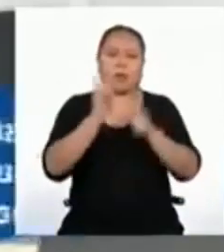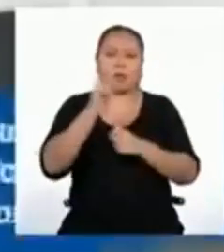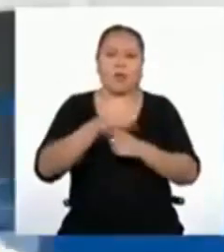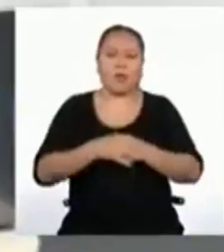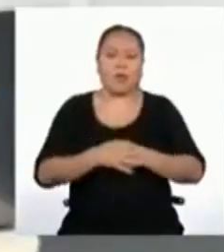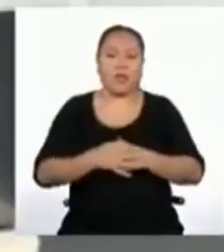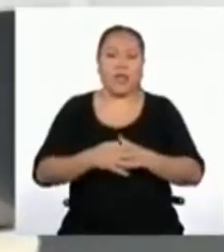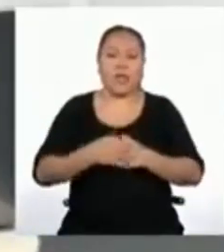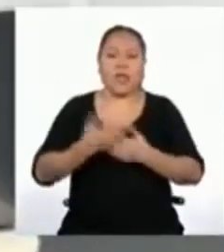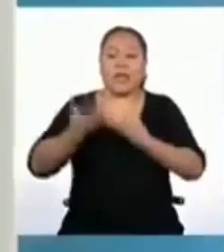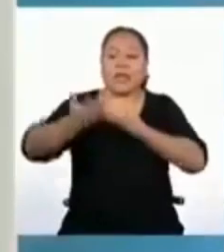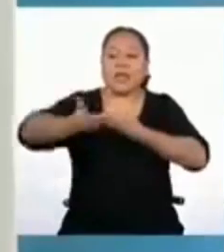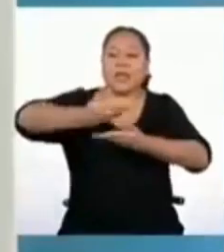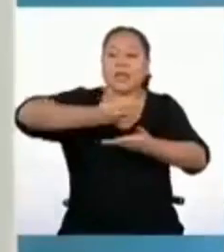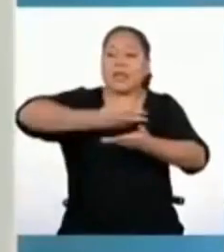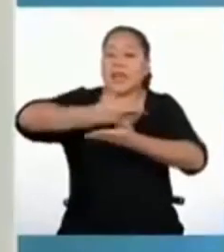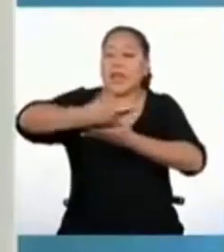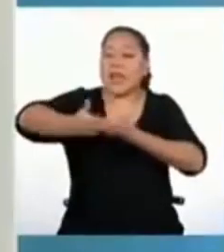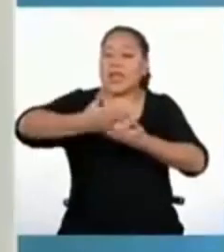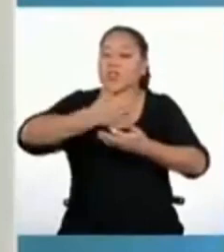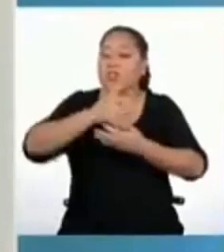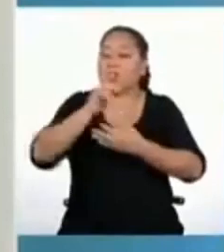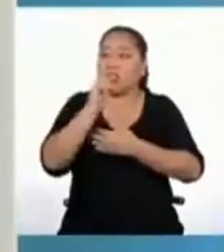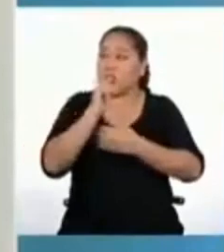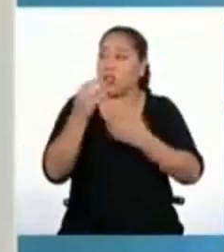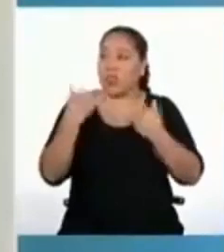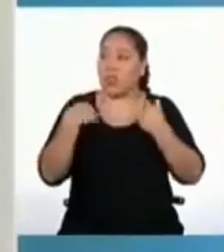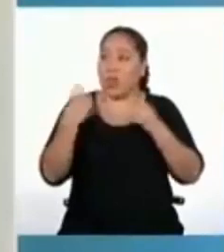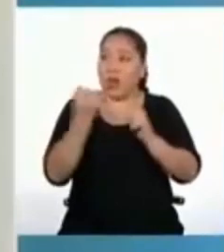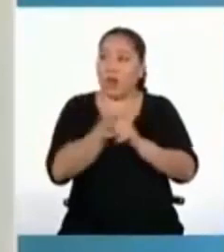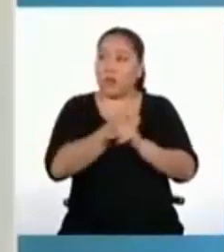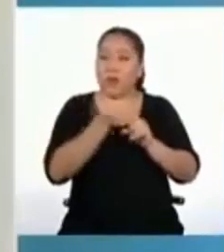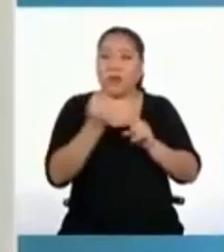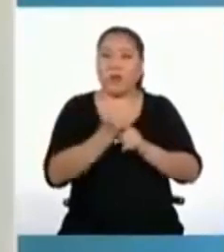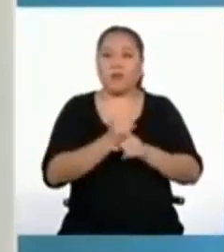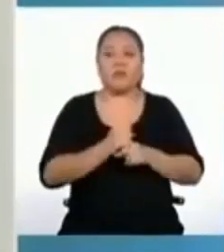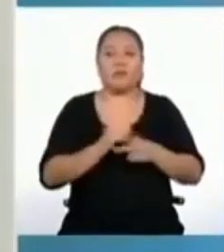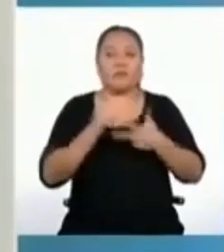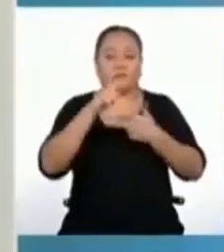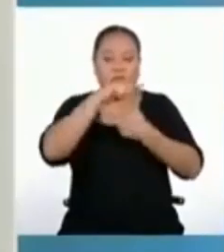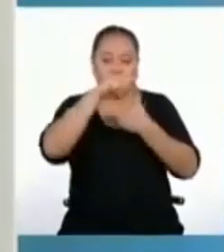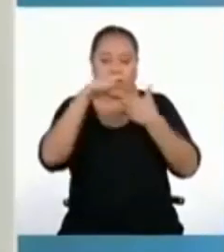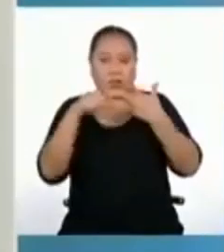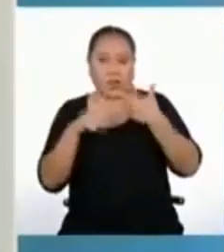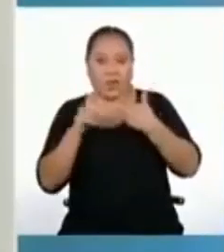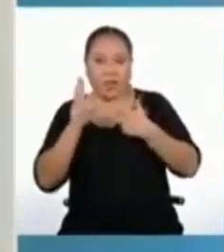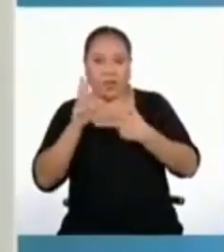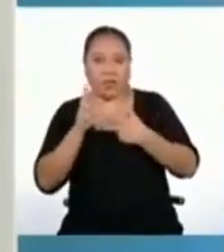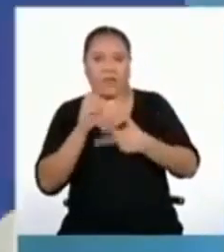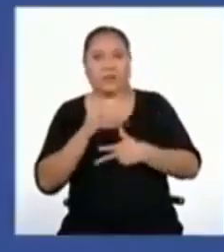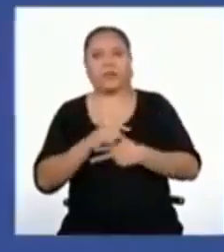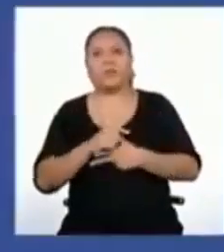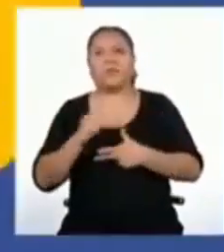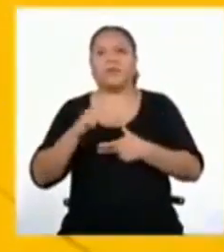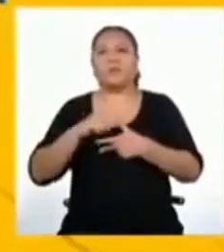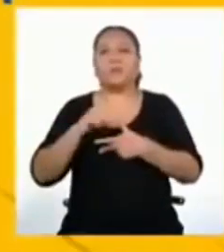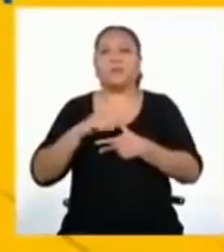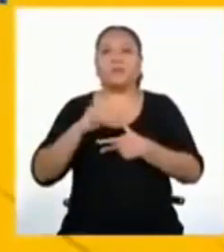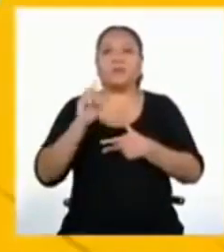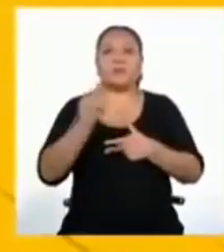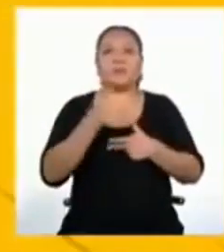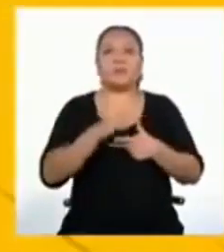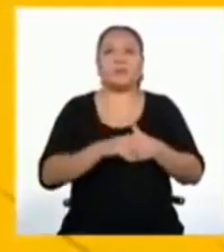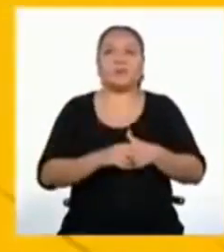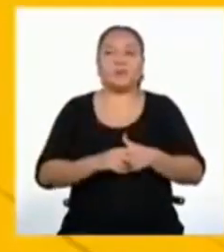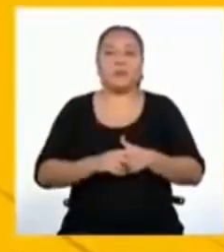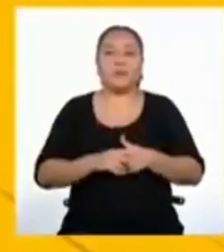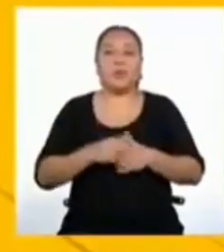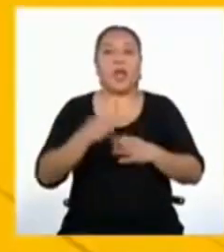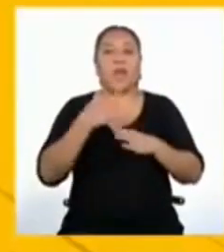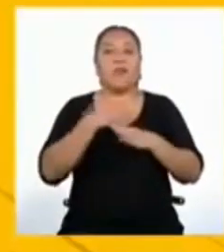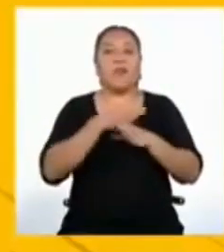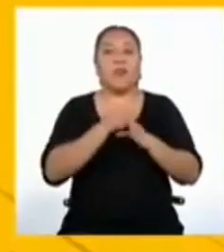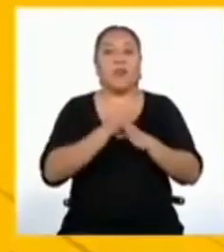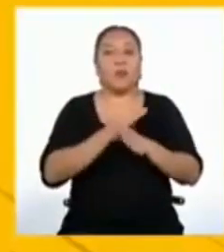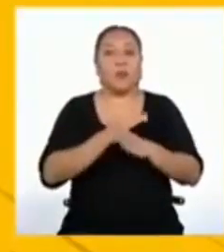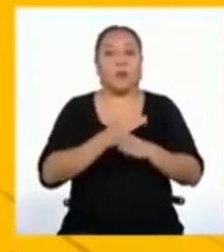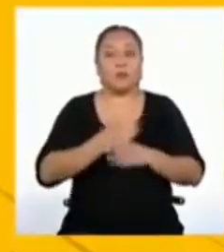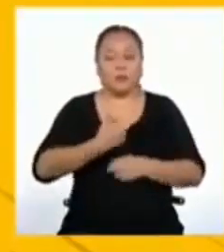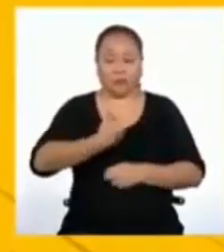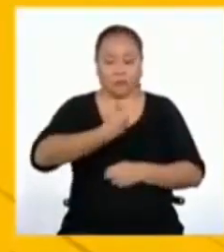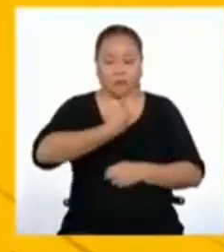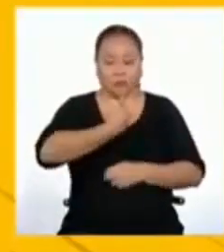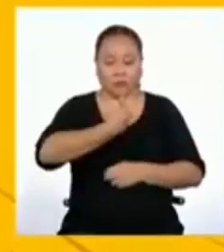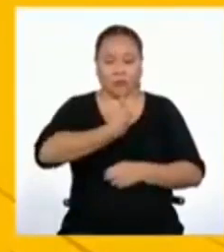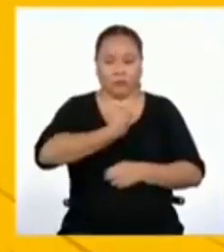libres de violencia. Yo las resumiría en tres. Primero está la capacidad de